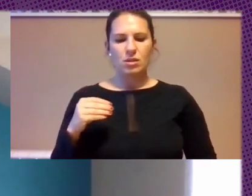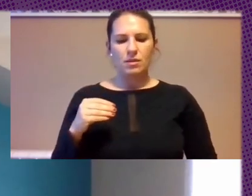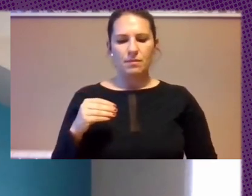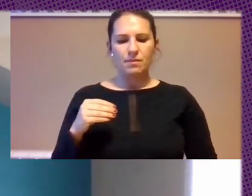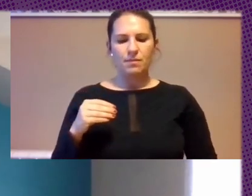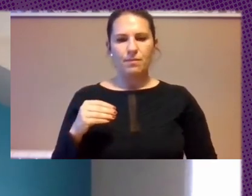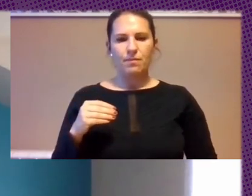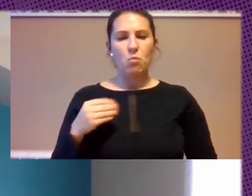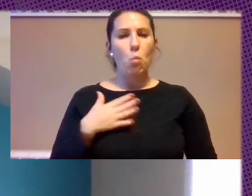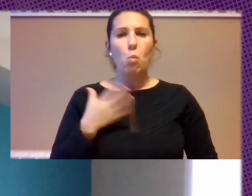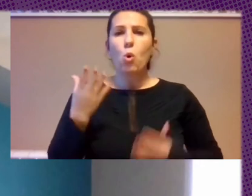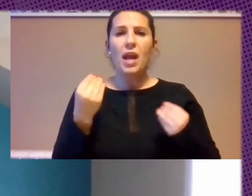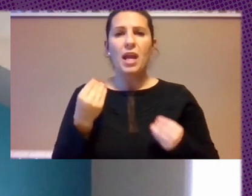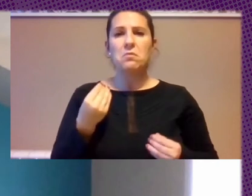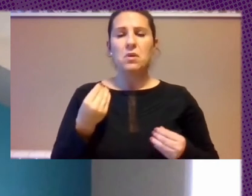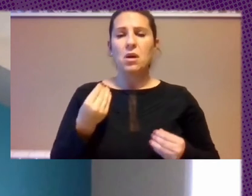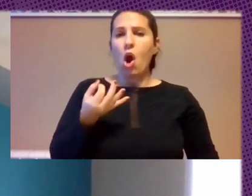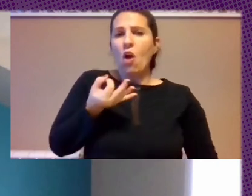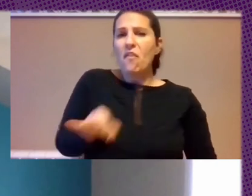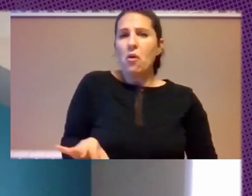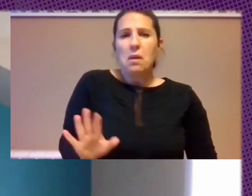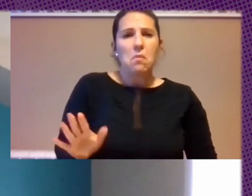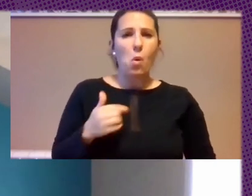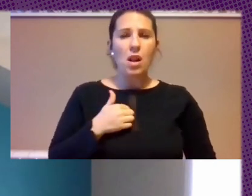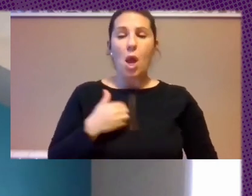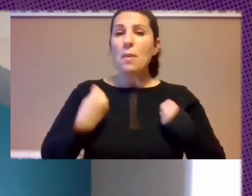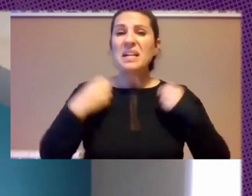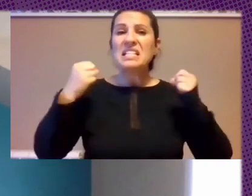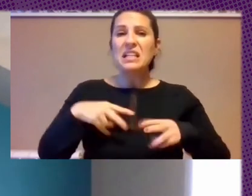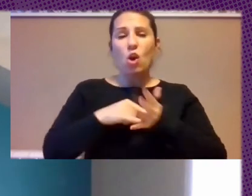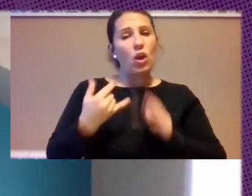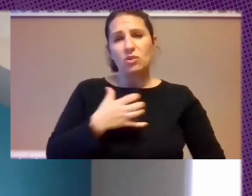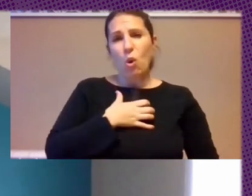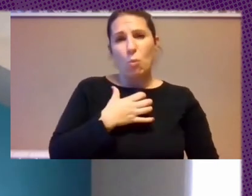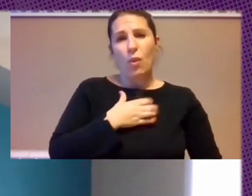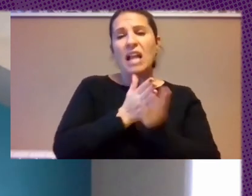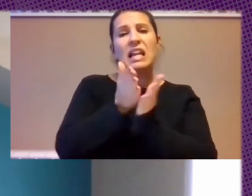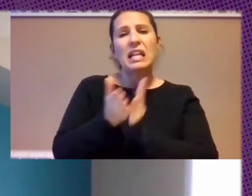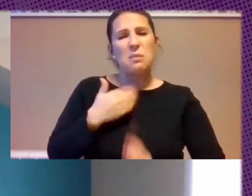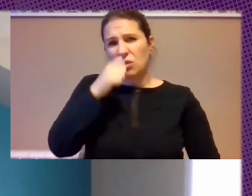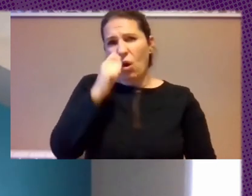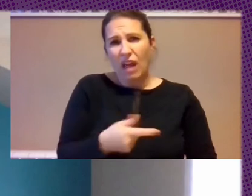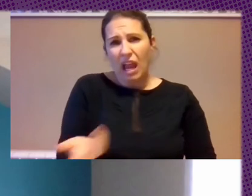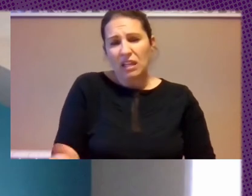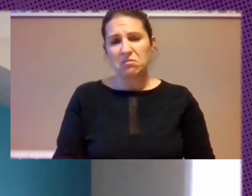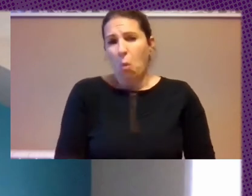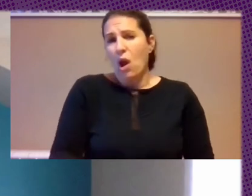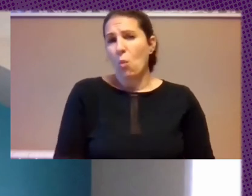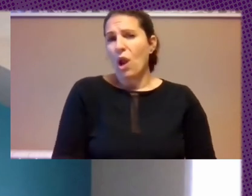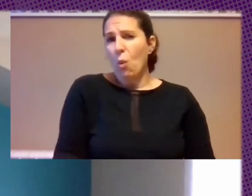Resignación Absoluta A que No Podemos Vivir Sin Ellas A que Las Alternativas Nos Sirven Y A